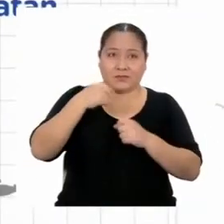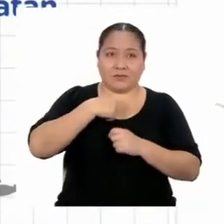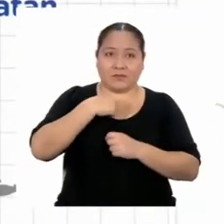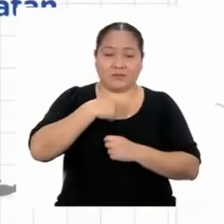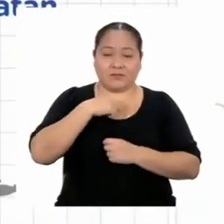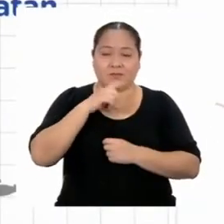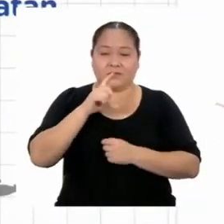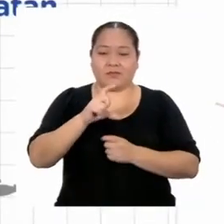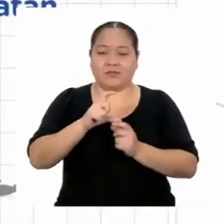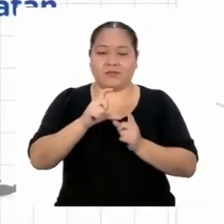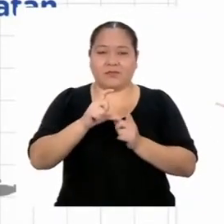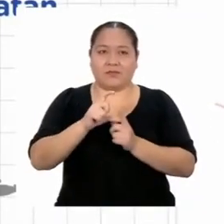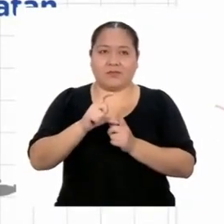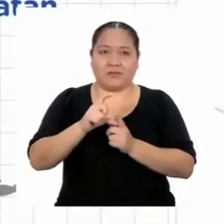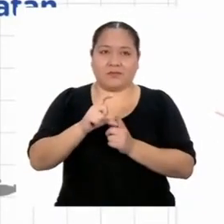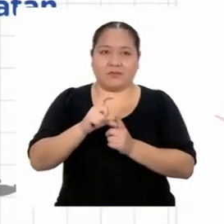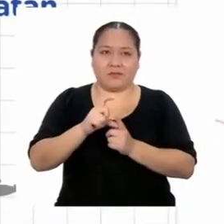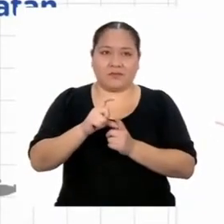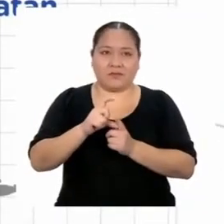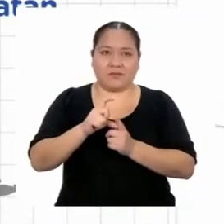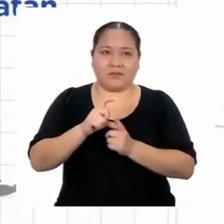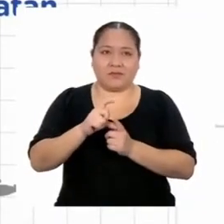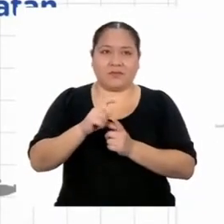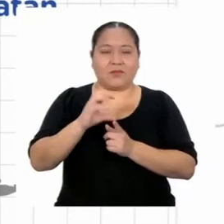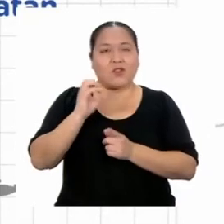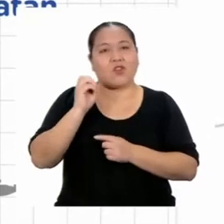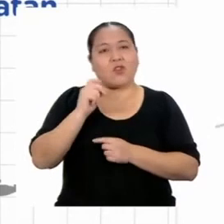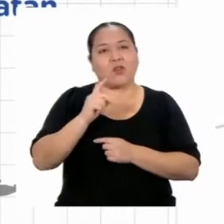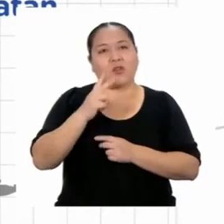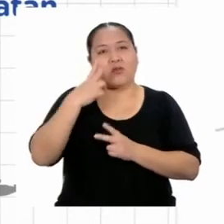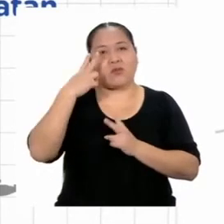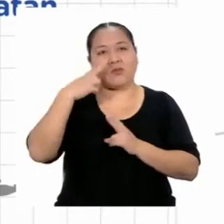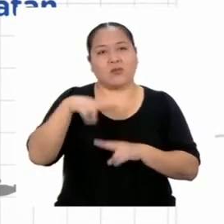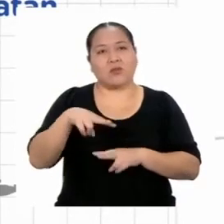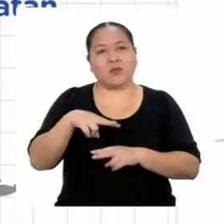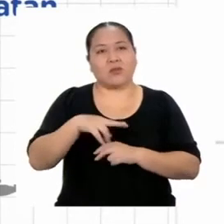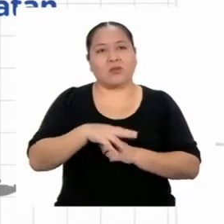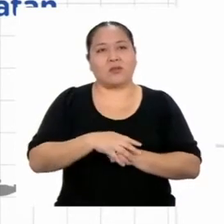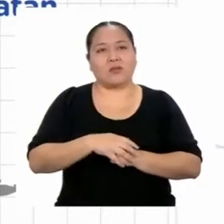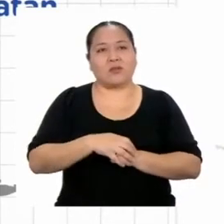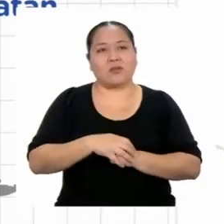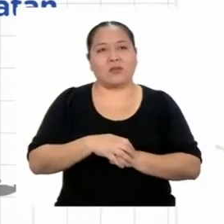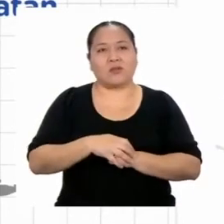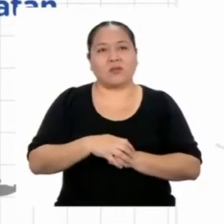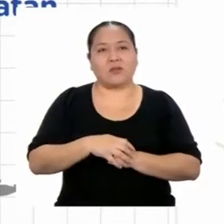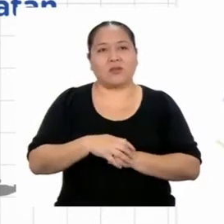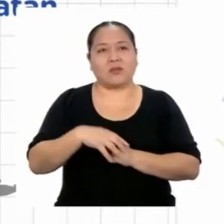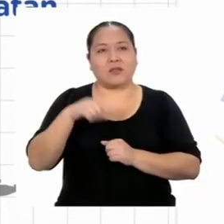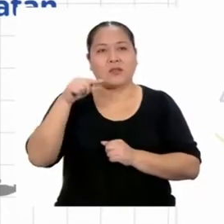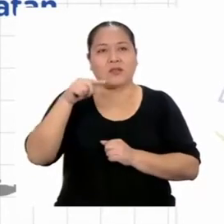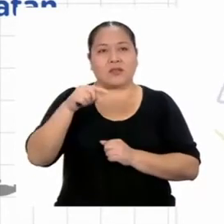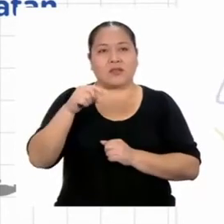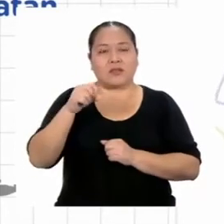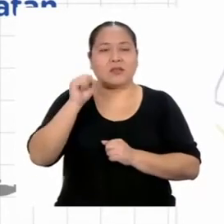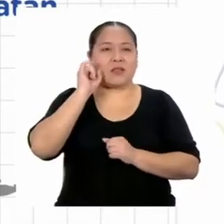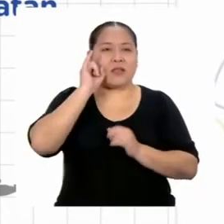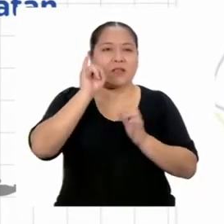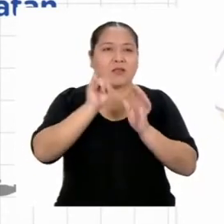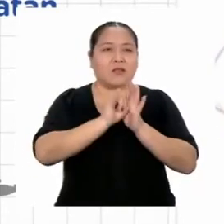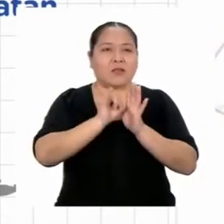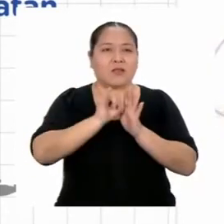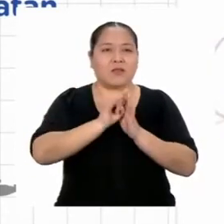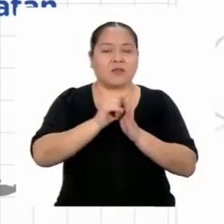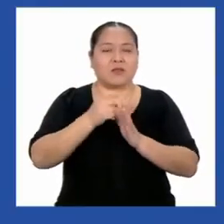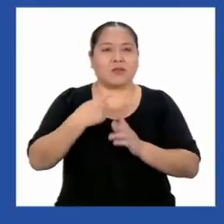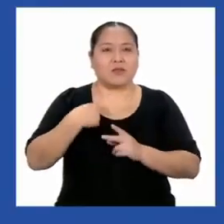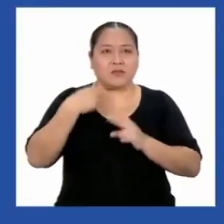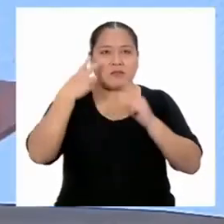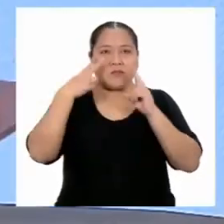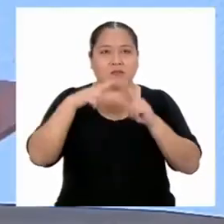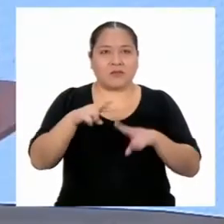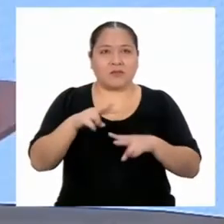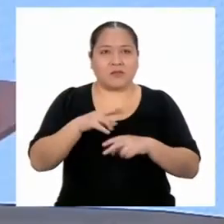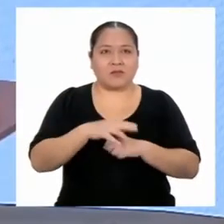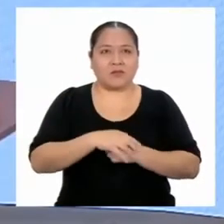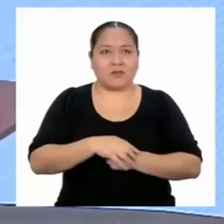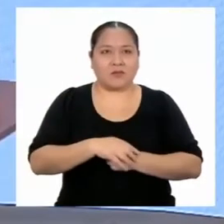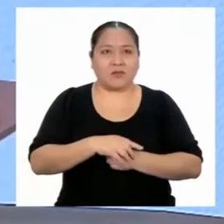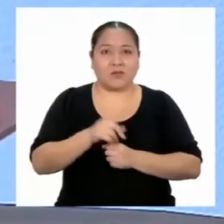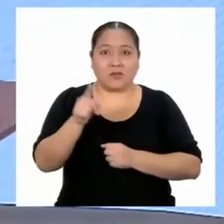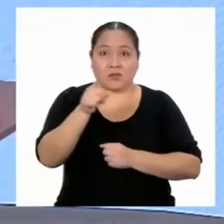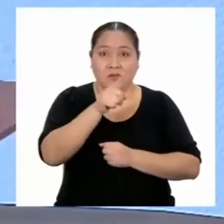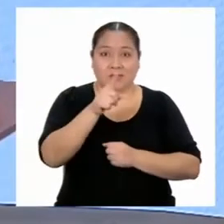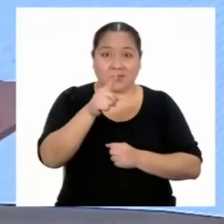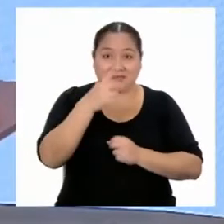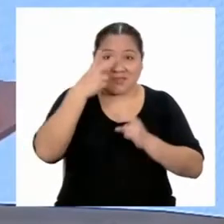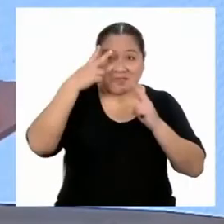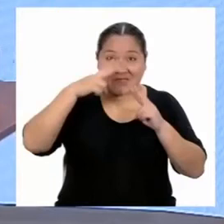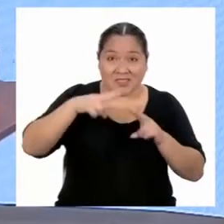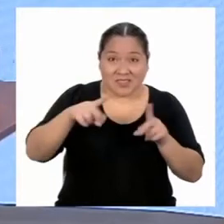yo. Veamos. Habrá que observar esta imagen con detenimiento. Me acabo de dar cuenta de algo. ¿Ustedes